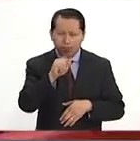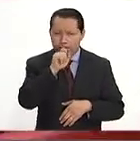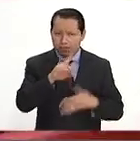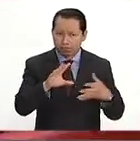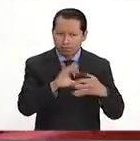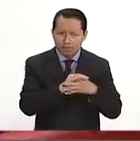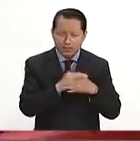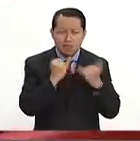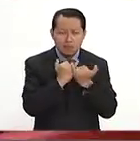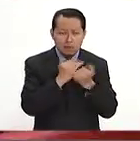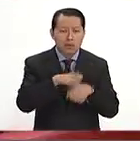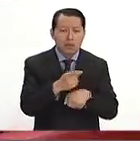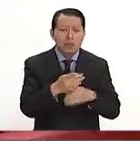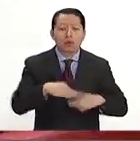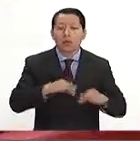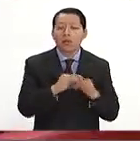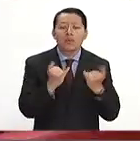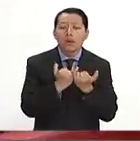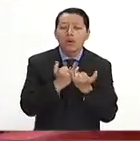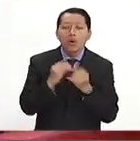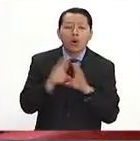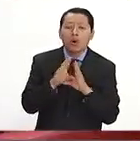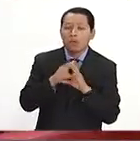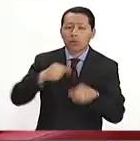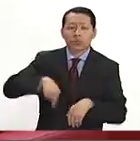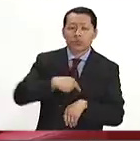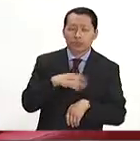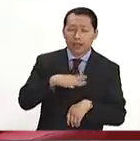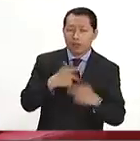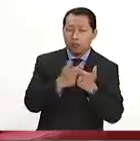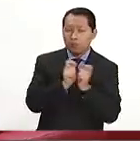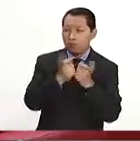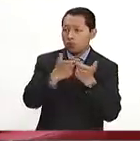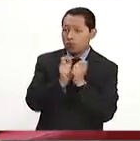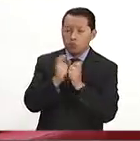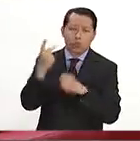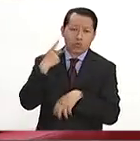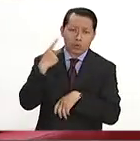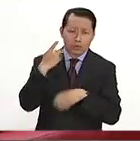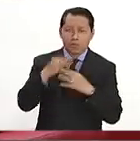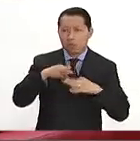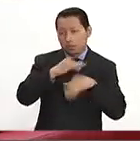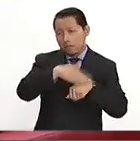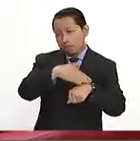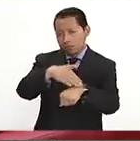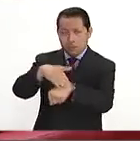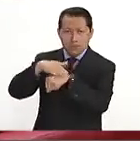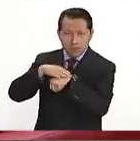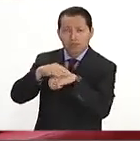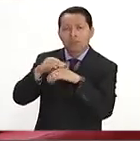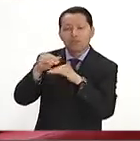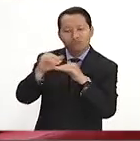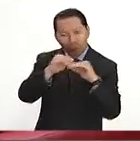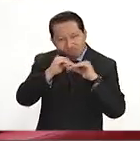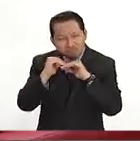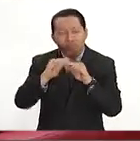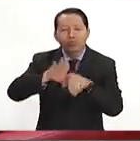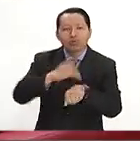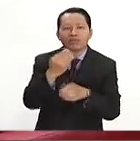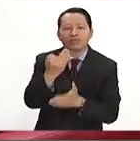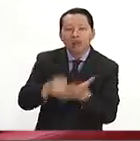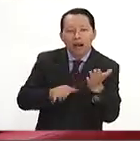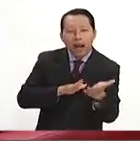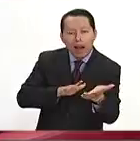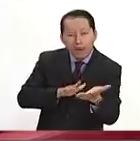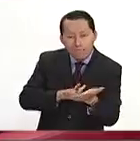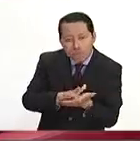también hacer conciencia de las personas que integran los partidos, pues para que democraticen estos espacios. A veces por falta de este apoyo o del